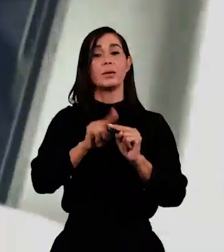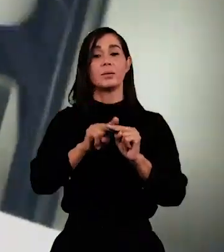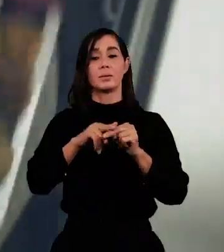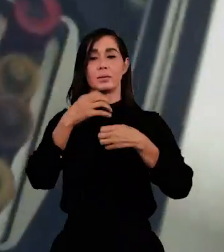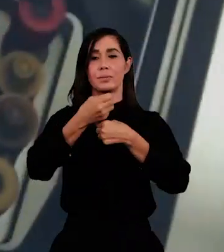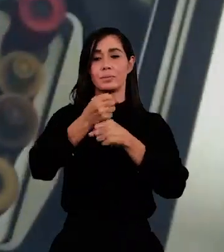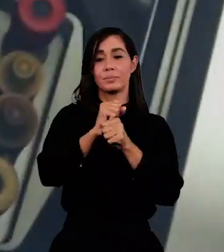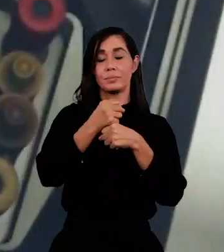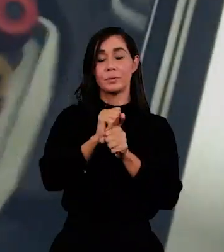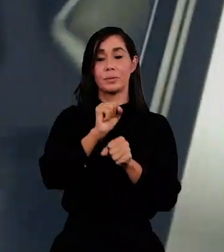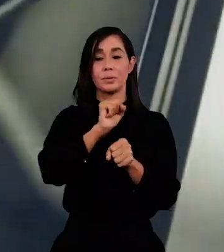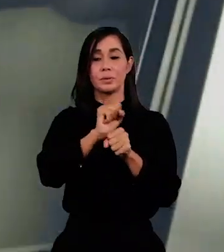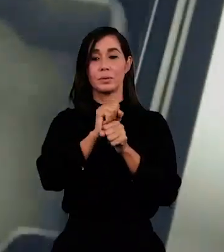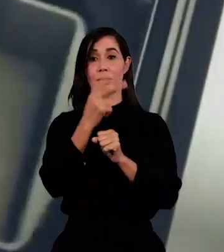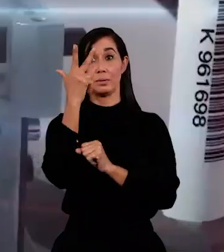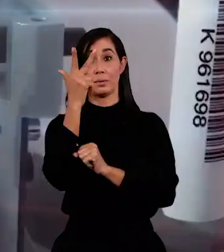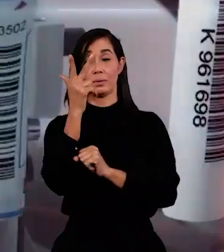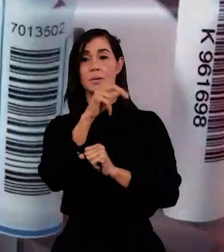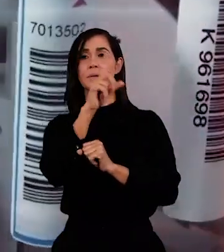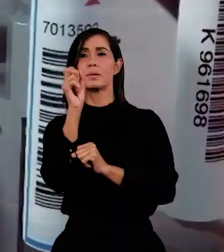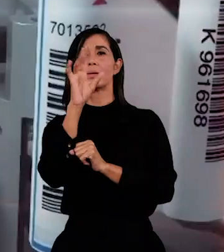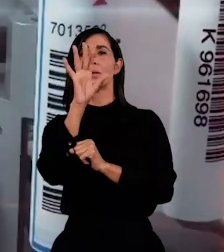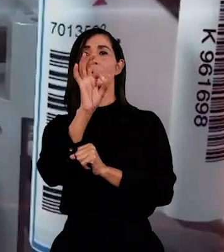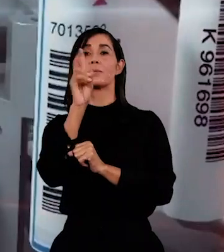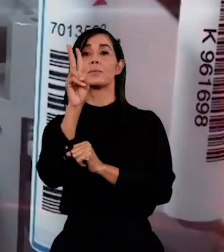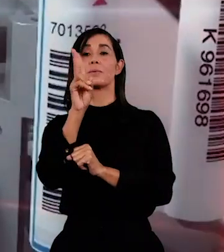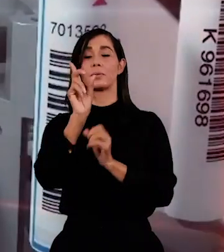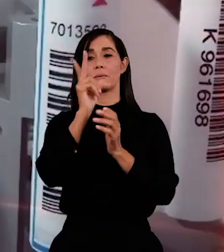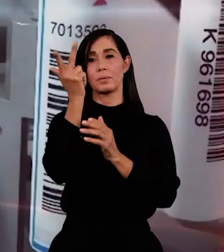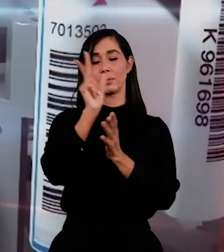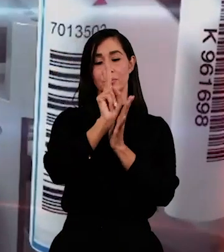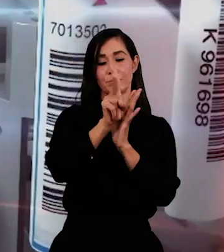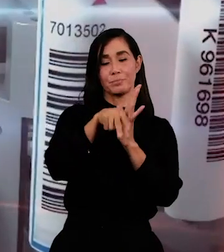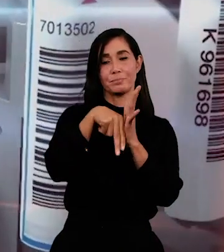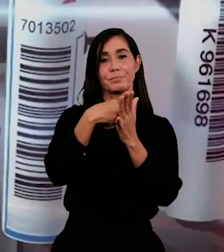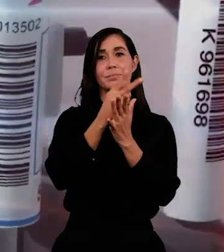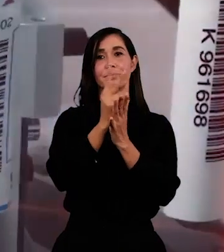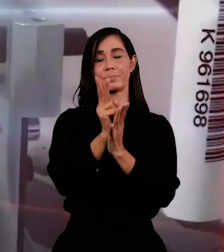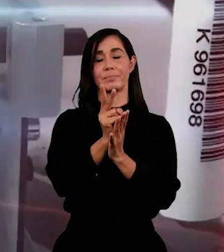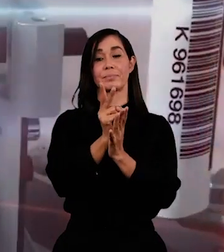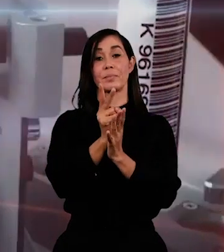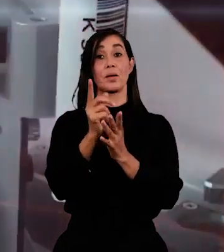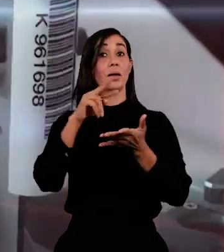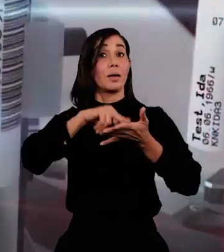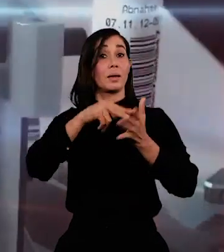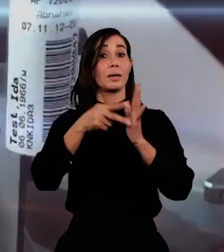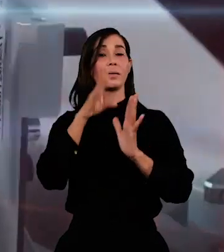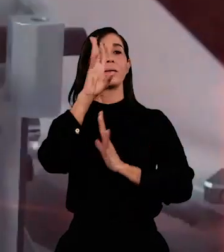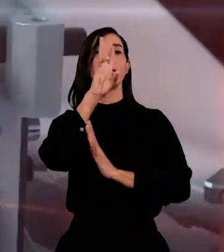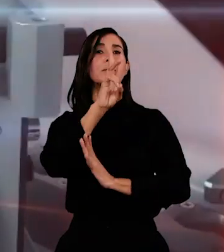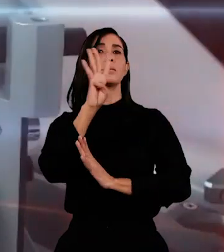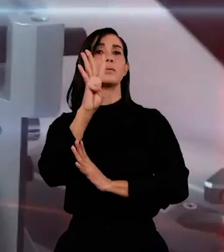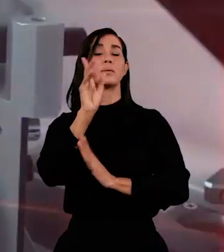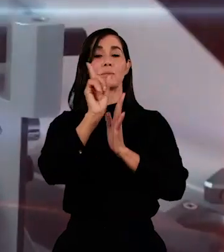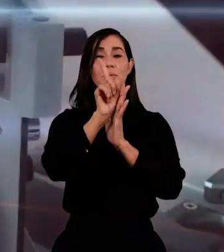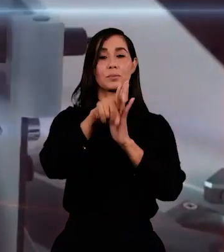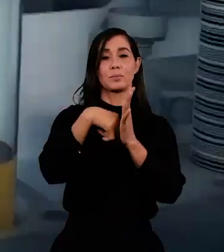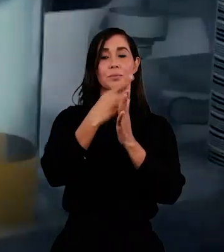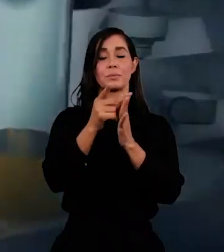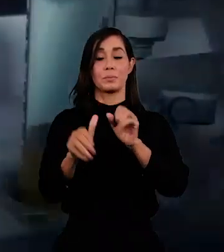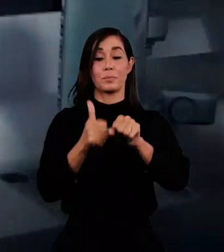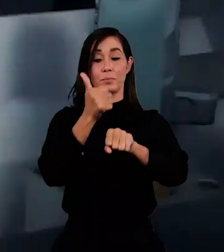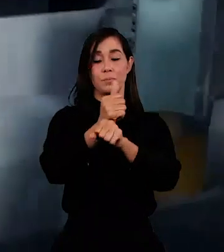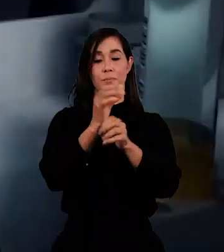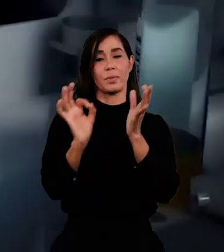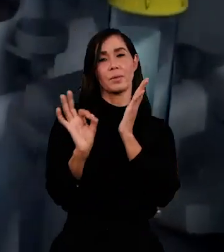Nacional va a estar en capacidad de procesar 192 pruebas cada 3 horas, es decir, 64 por hora,